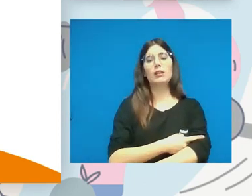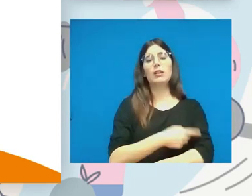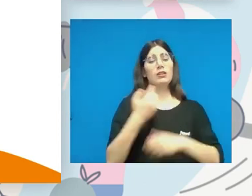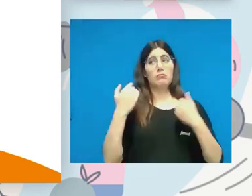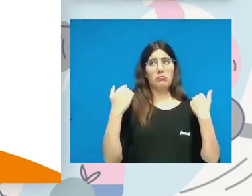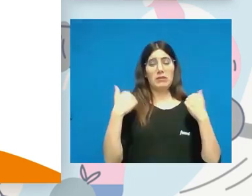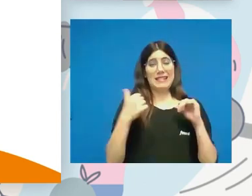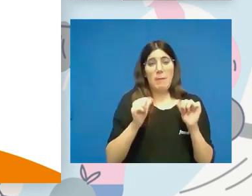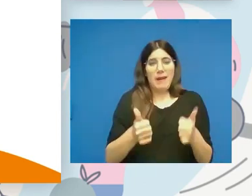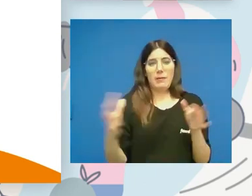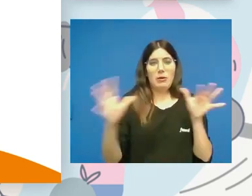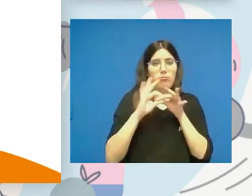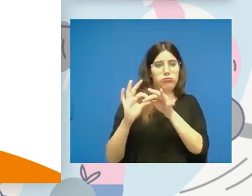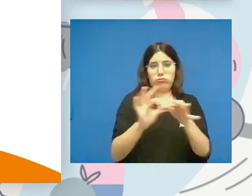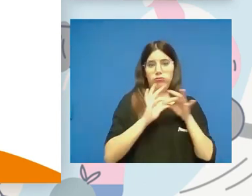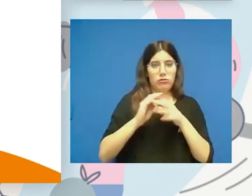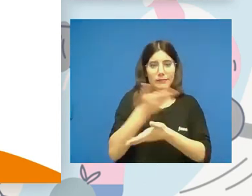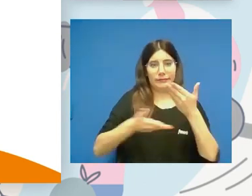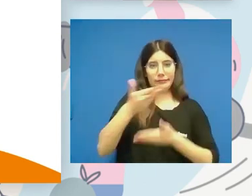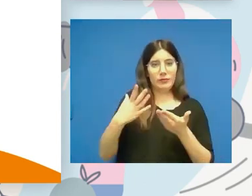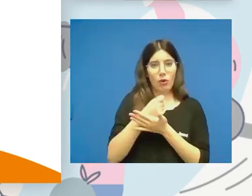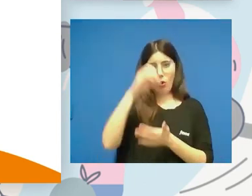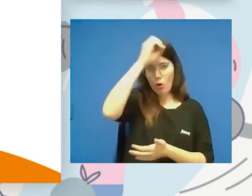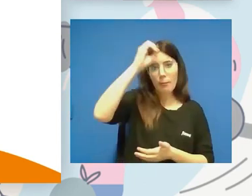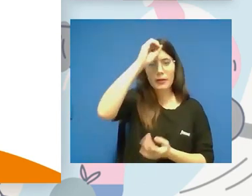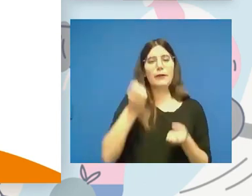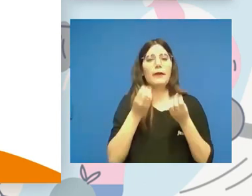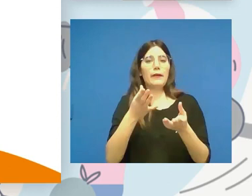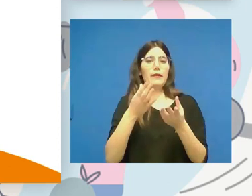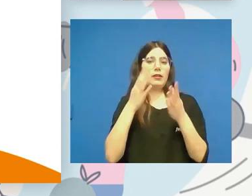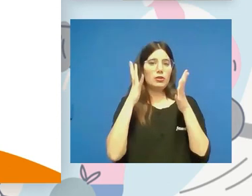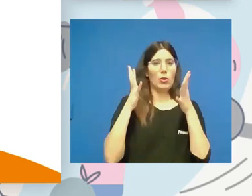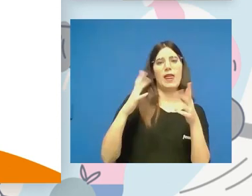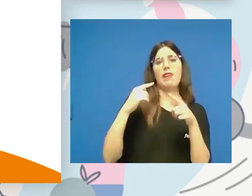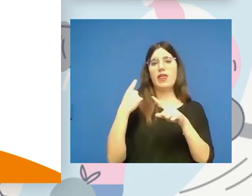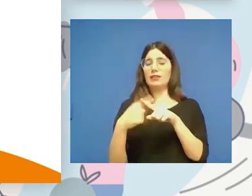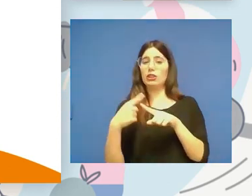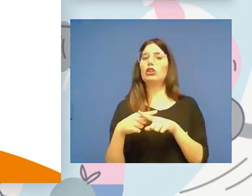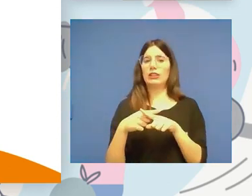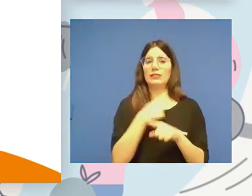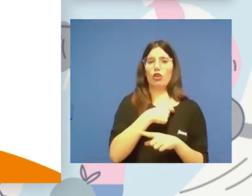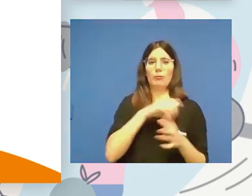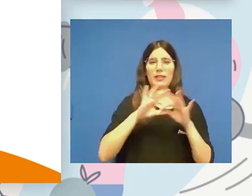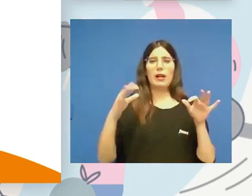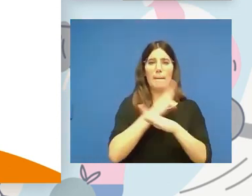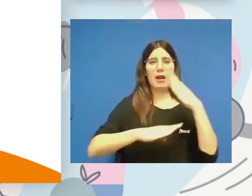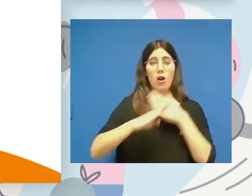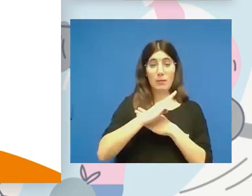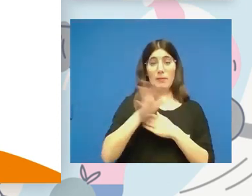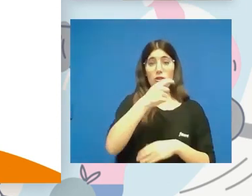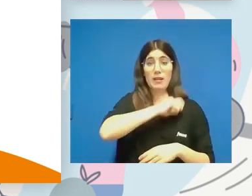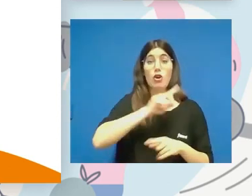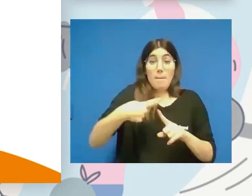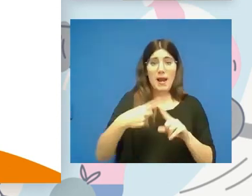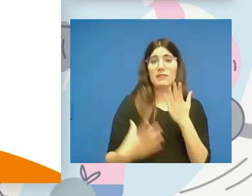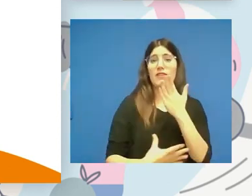uno con la opinión, con las consideraciones, con la experiencia del Comité Paralímpico Español y de las federaciones españolas de